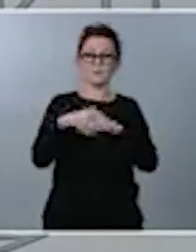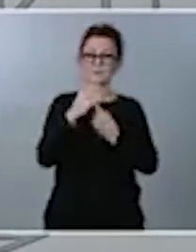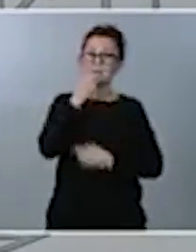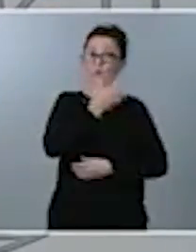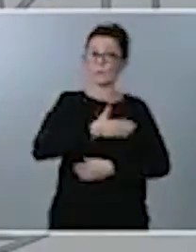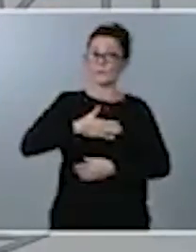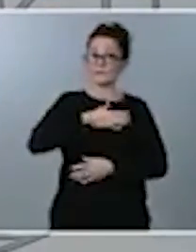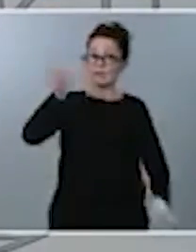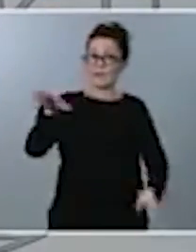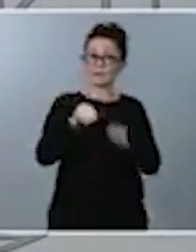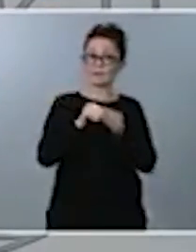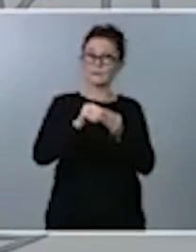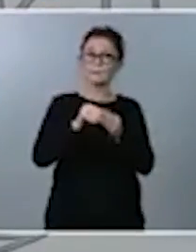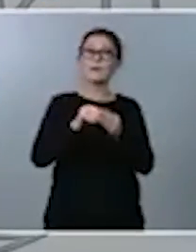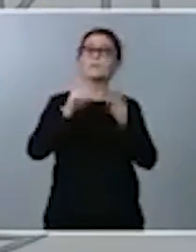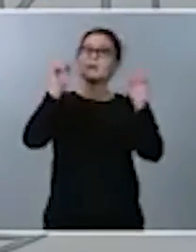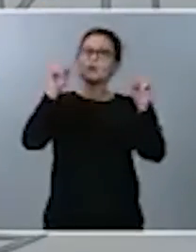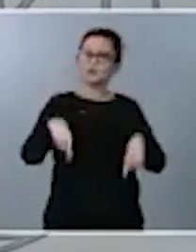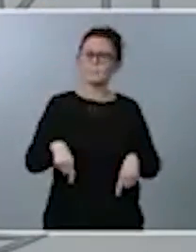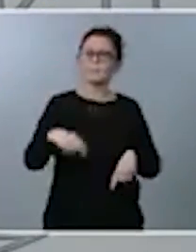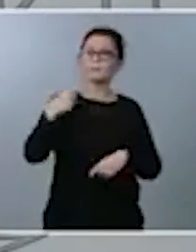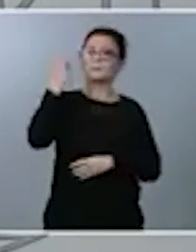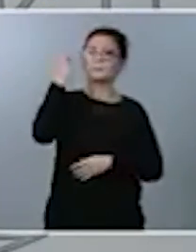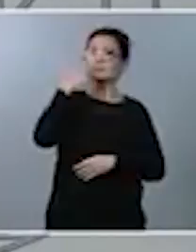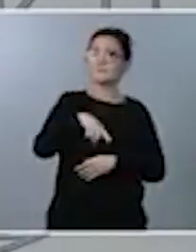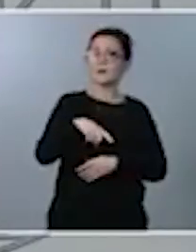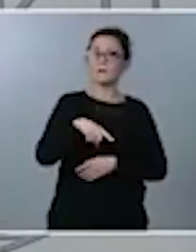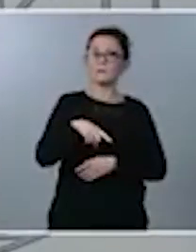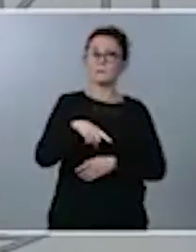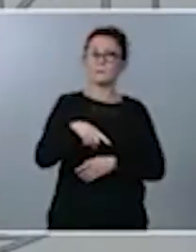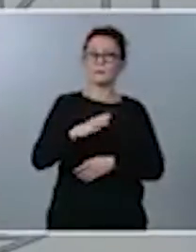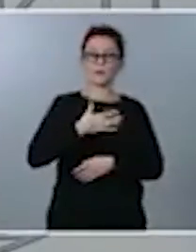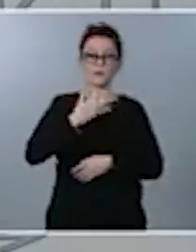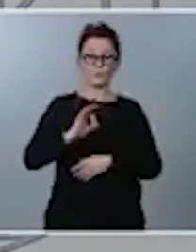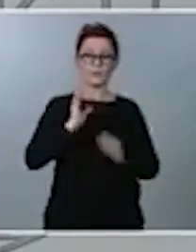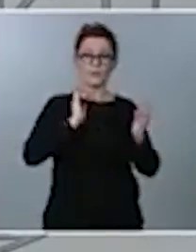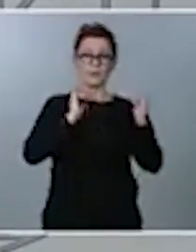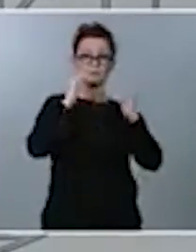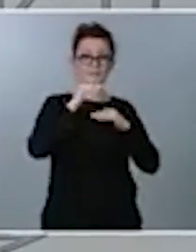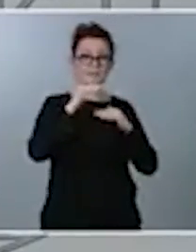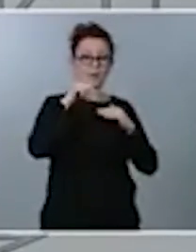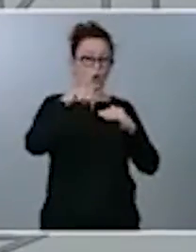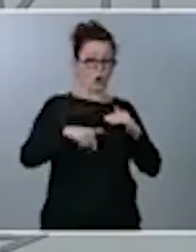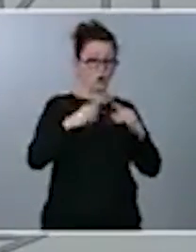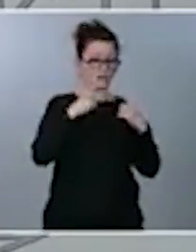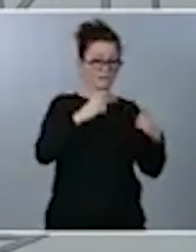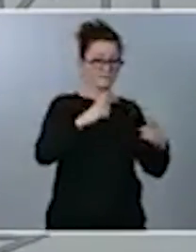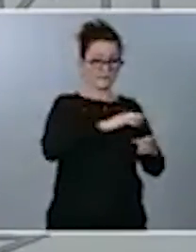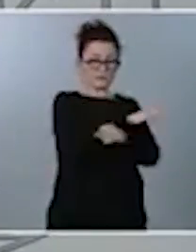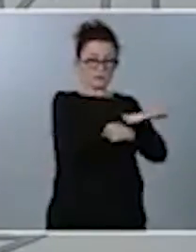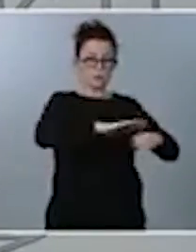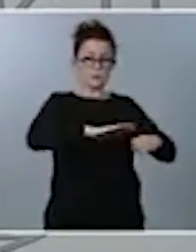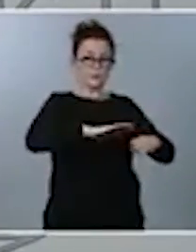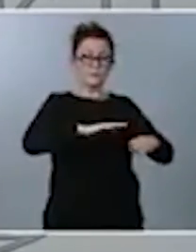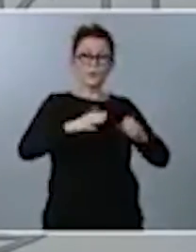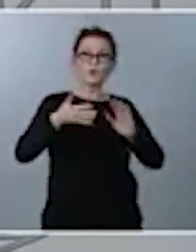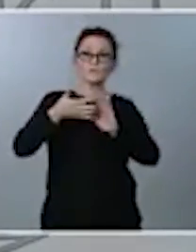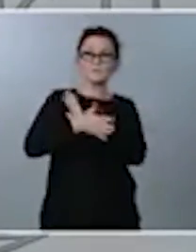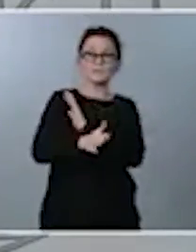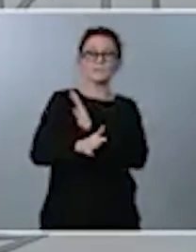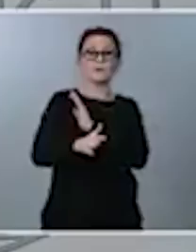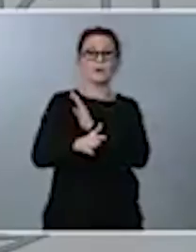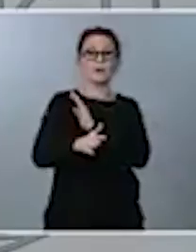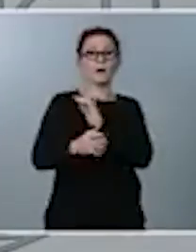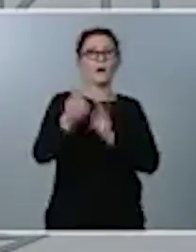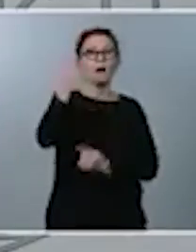coherente que seamos capaces de atender la necesidad de hoy, aunque eso implique un incremento de algunos de los